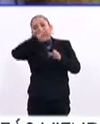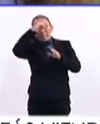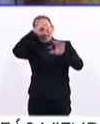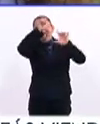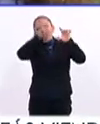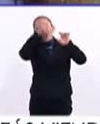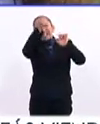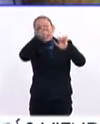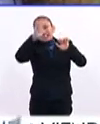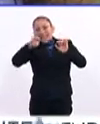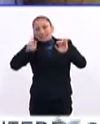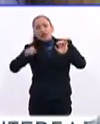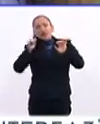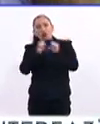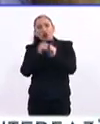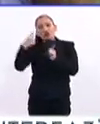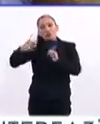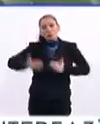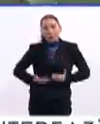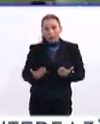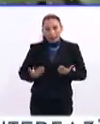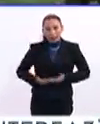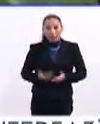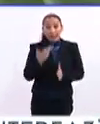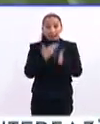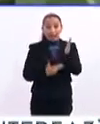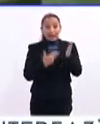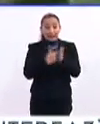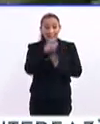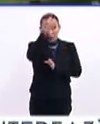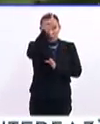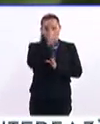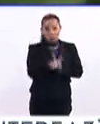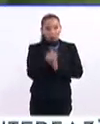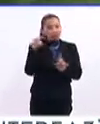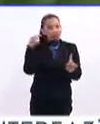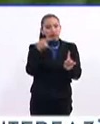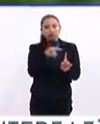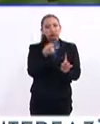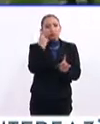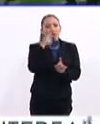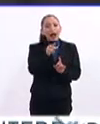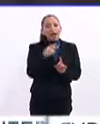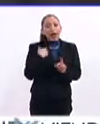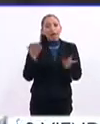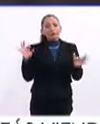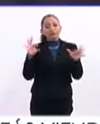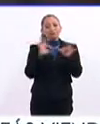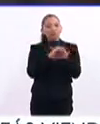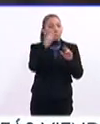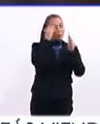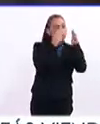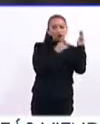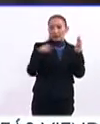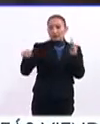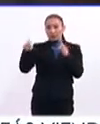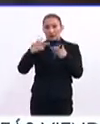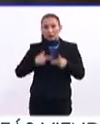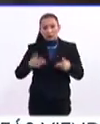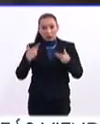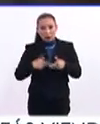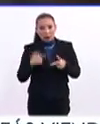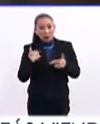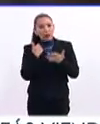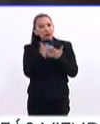República Mexicana, pero a través de sus bailes. Los talleres dominicales tienen como propósito ser un puente entre el museo y el público,